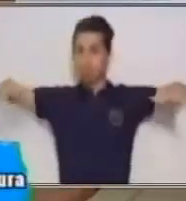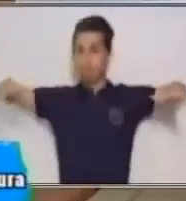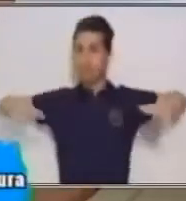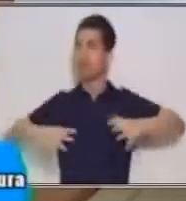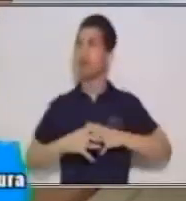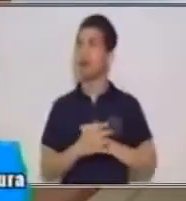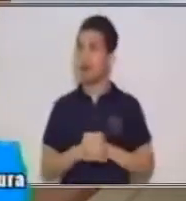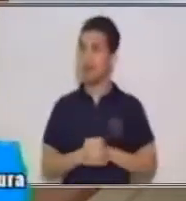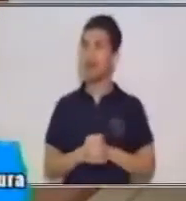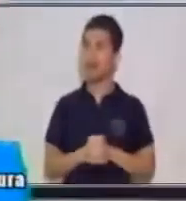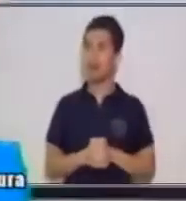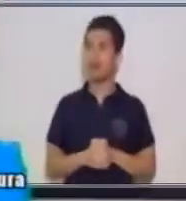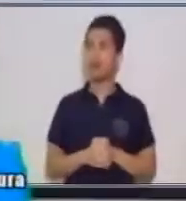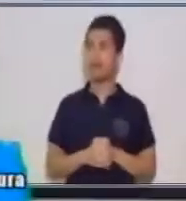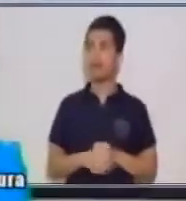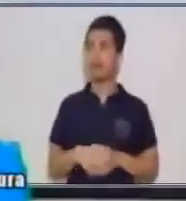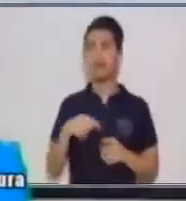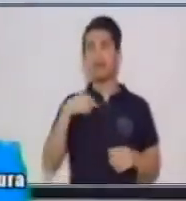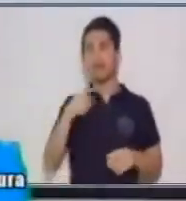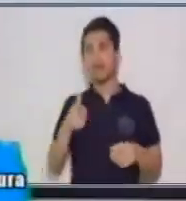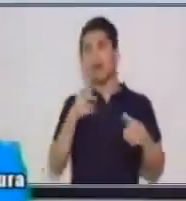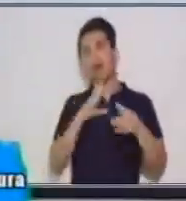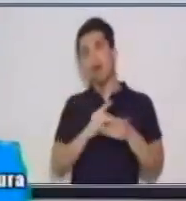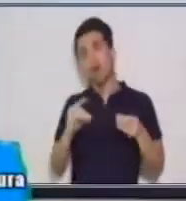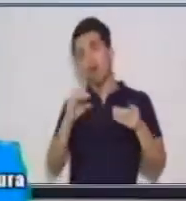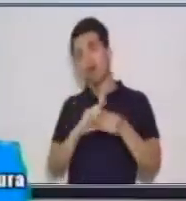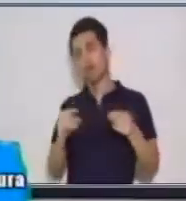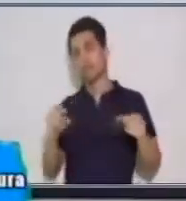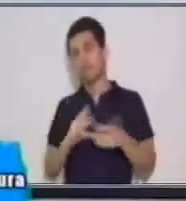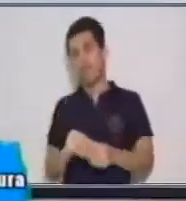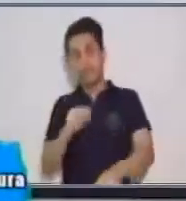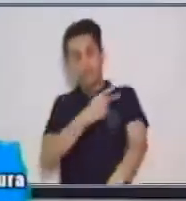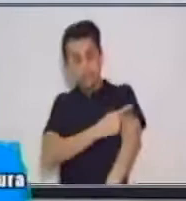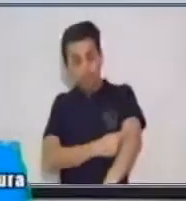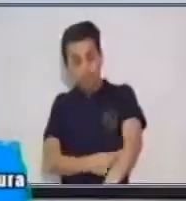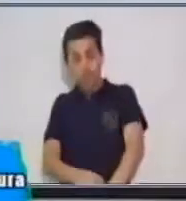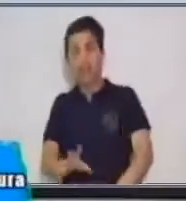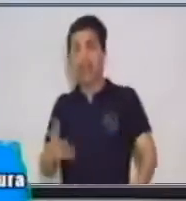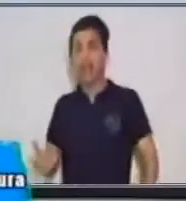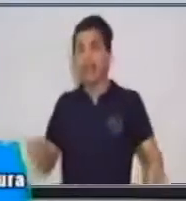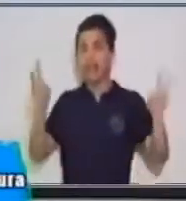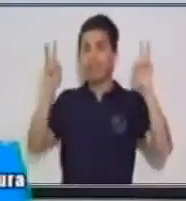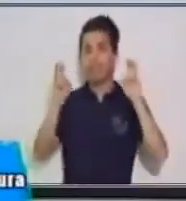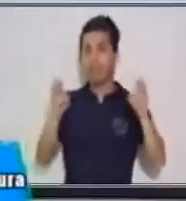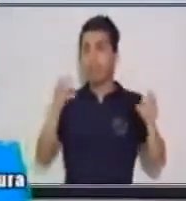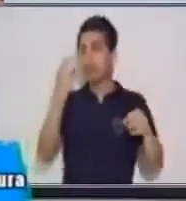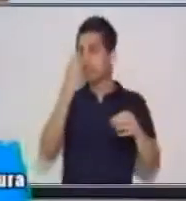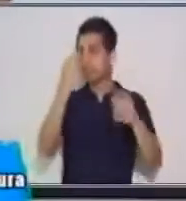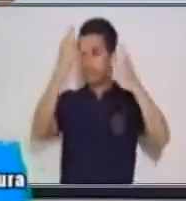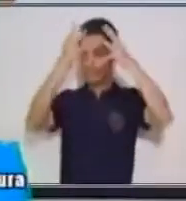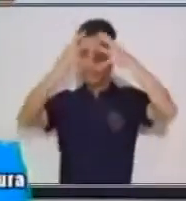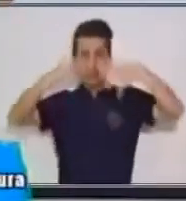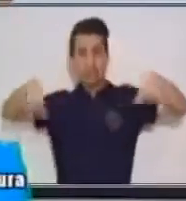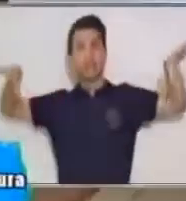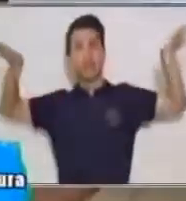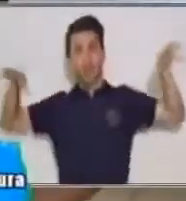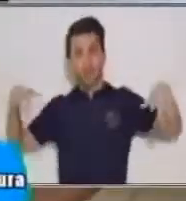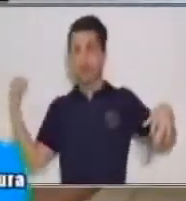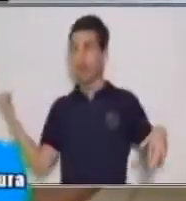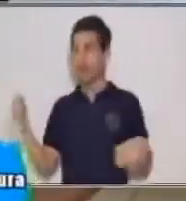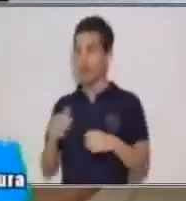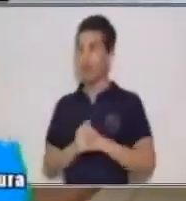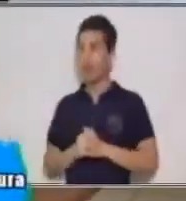vamos a contar una historia basada en un circo. ¿Te puedes imaginar?